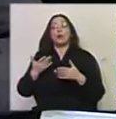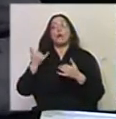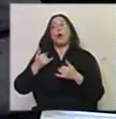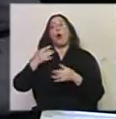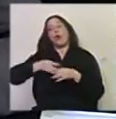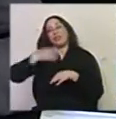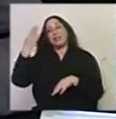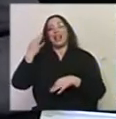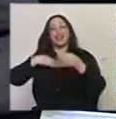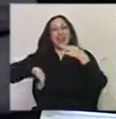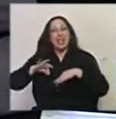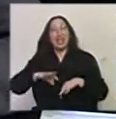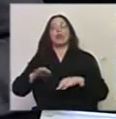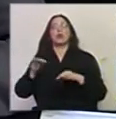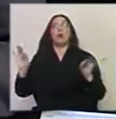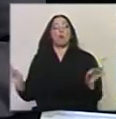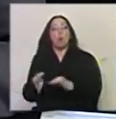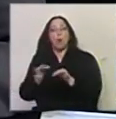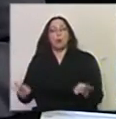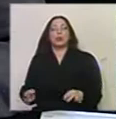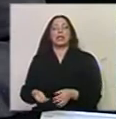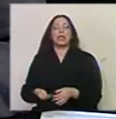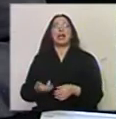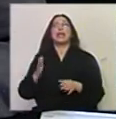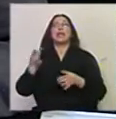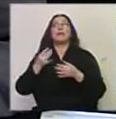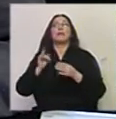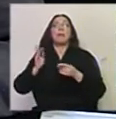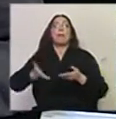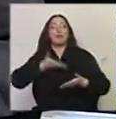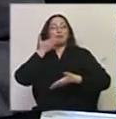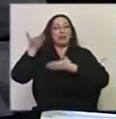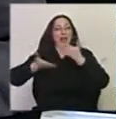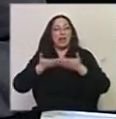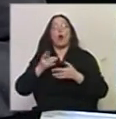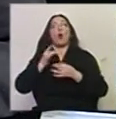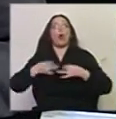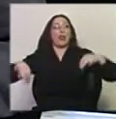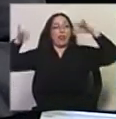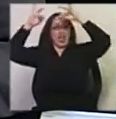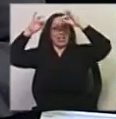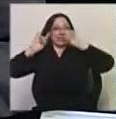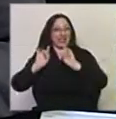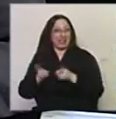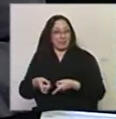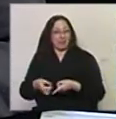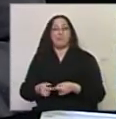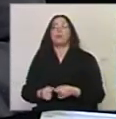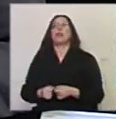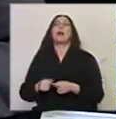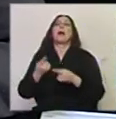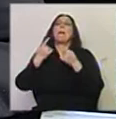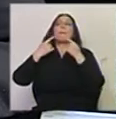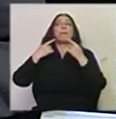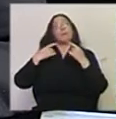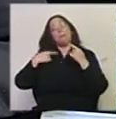en el teatro como en la música como en lo coral o en la danza. Sin embargo, esto